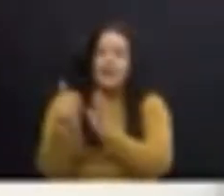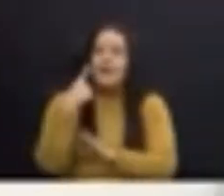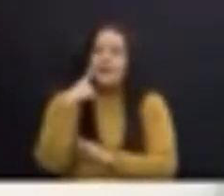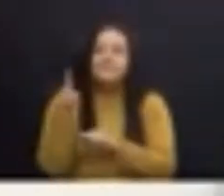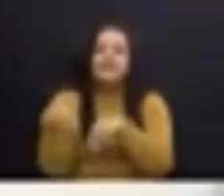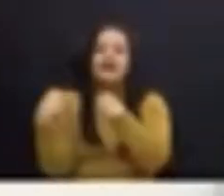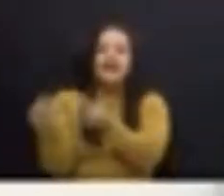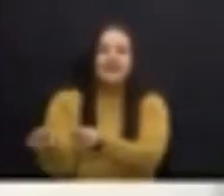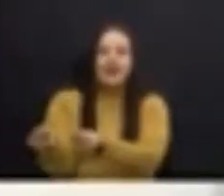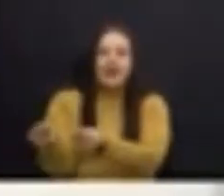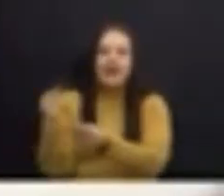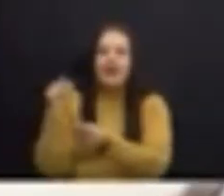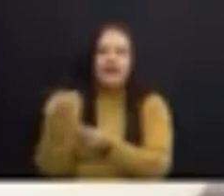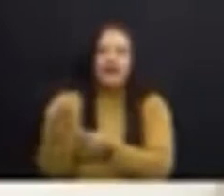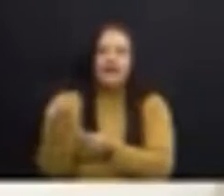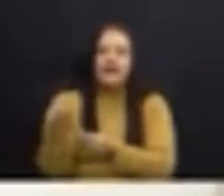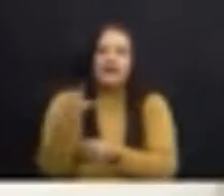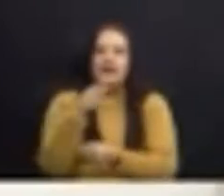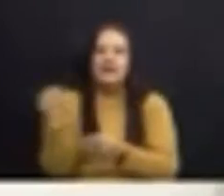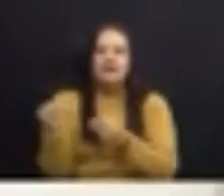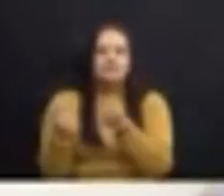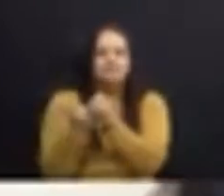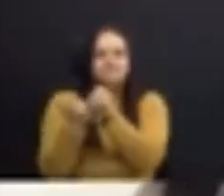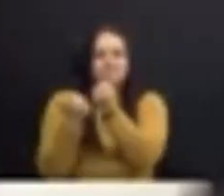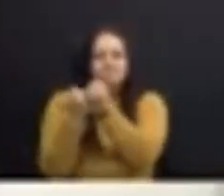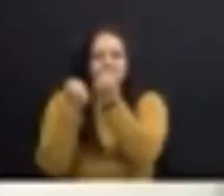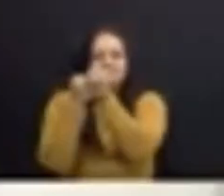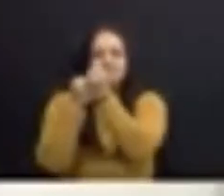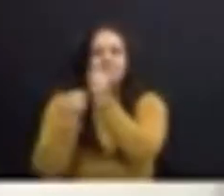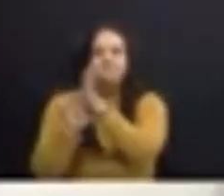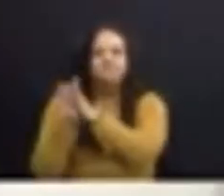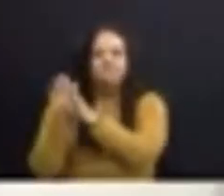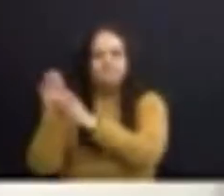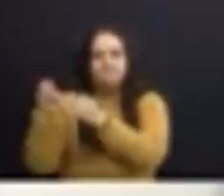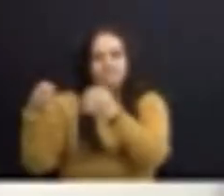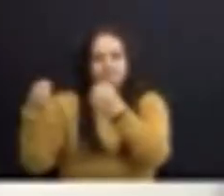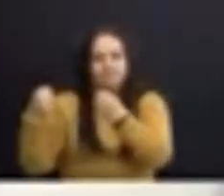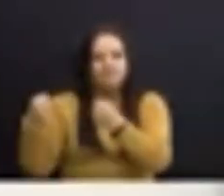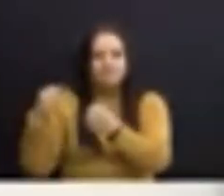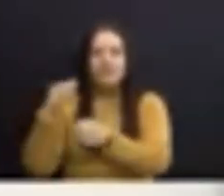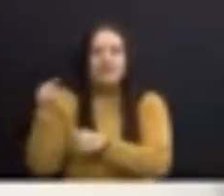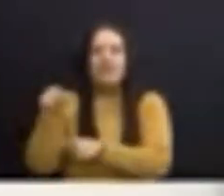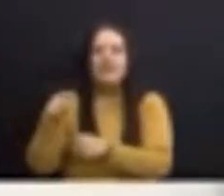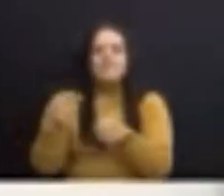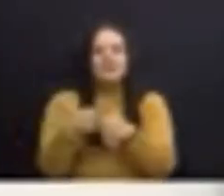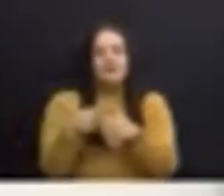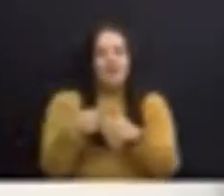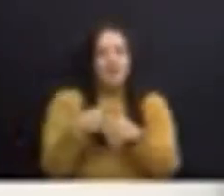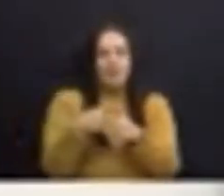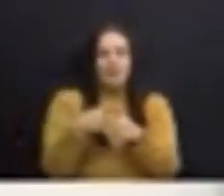darle alas y darle músculo y darle dientes. Eso en primer lugar.